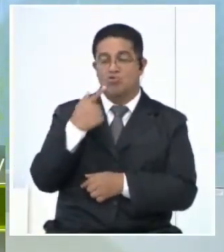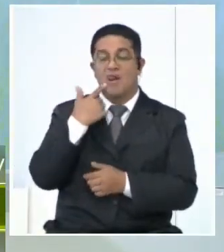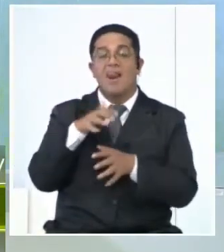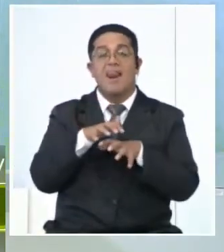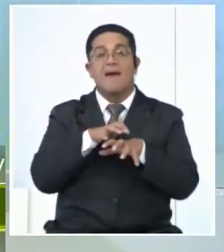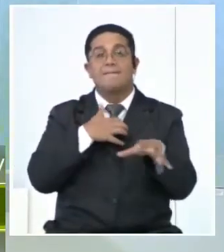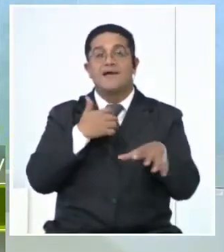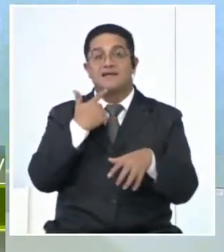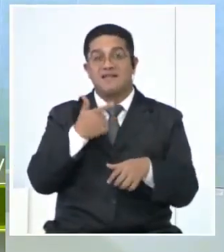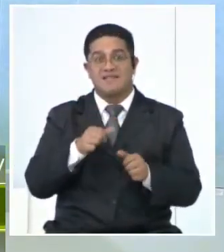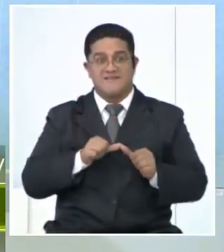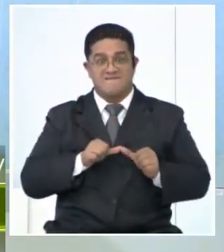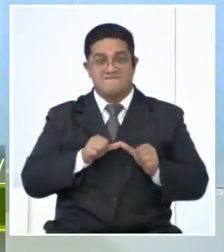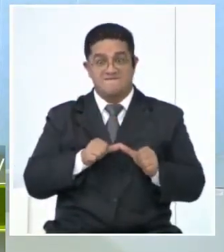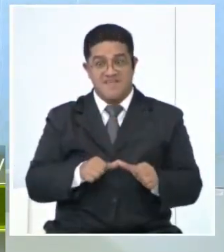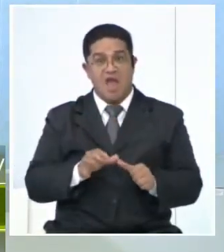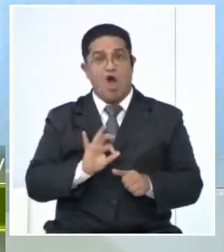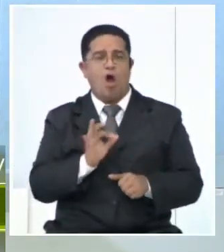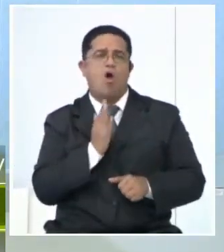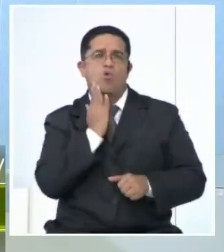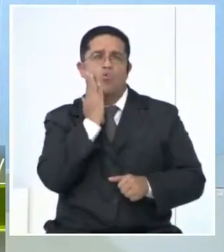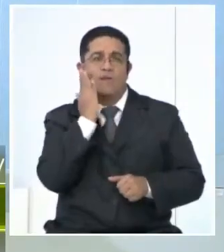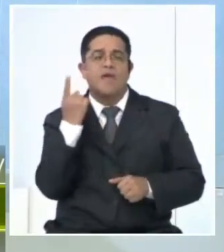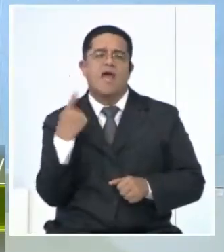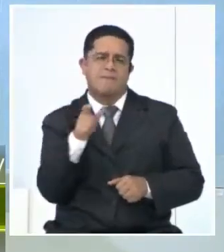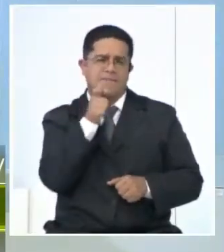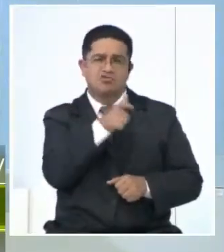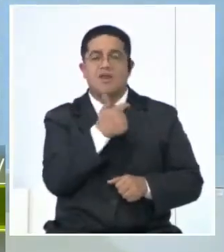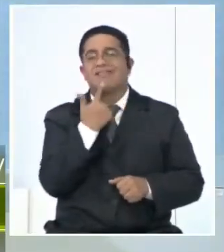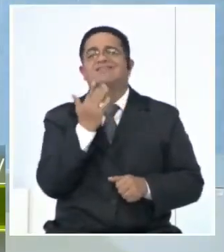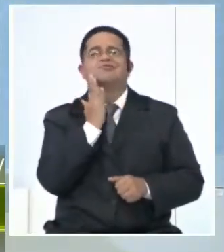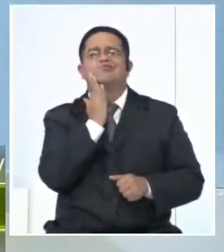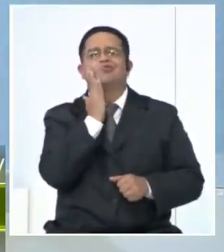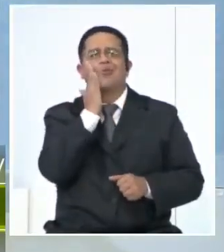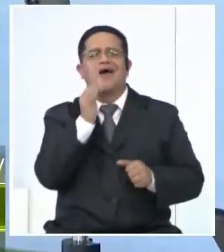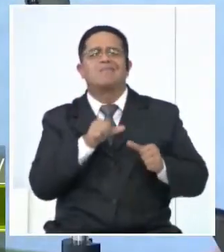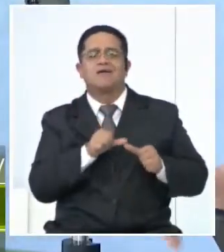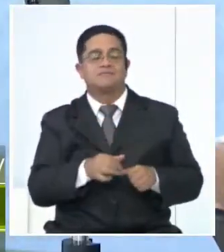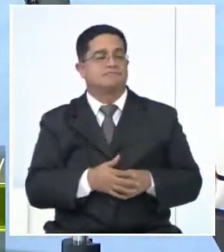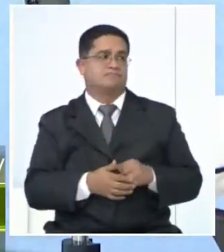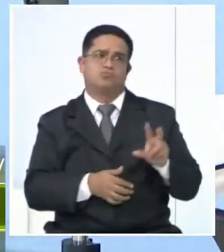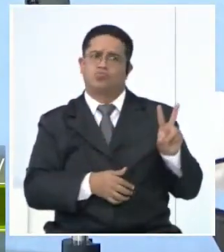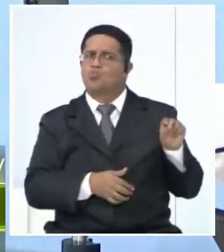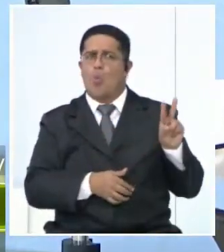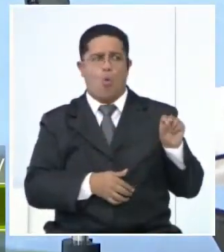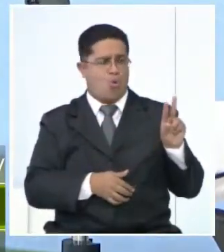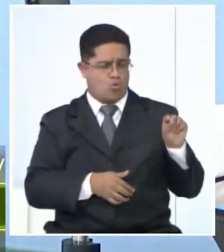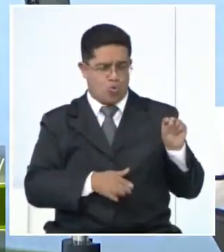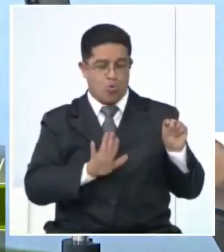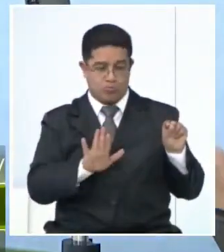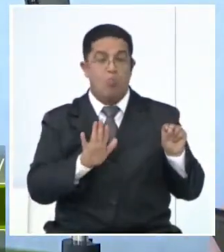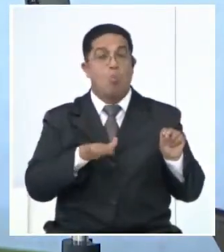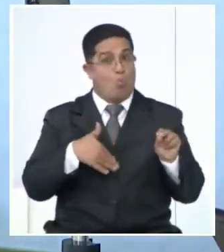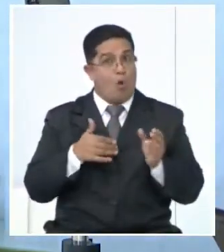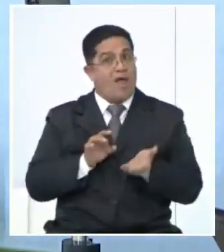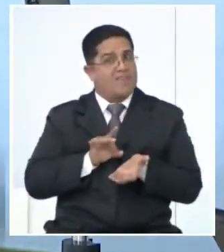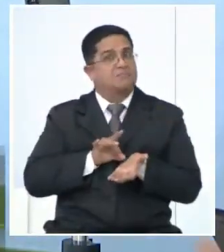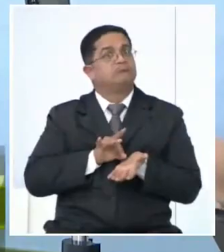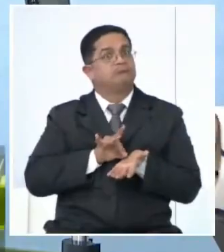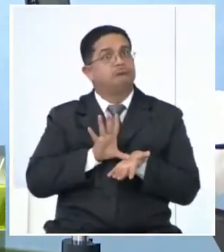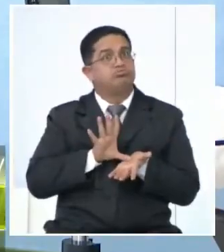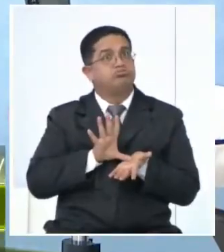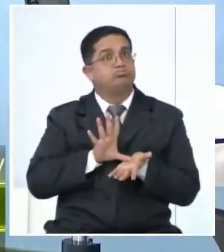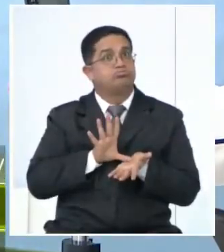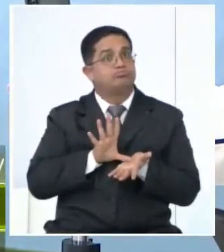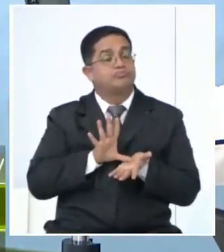se erradica o se duerme? Porque hay personas que dicen, no, es que se duerme, quedó dormido allí. No, es perfectamente erradicable siempre y cuando